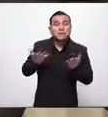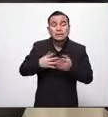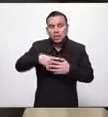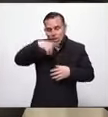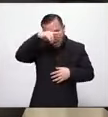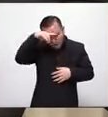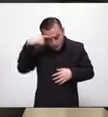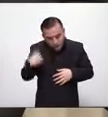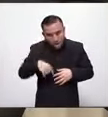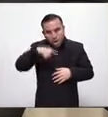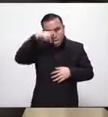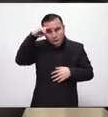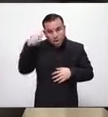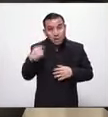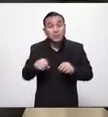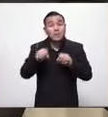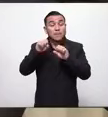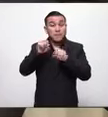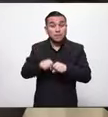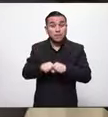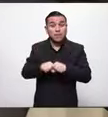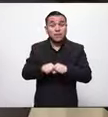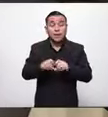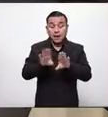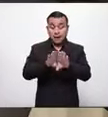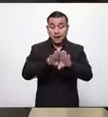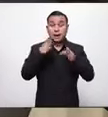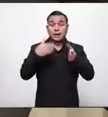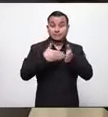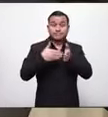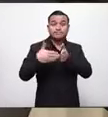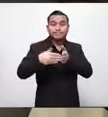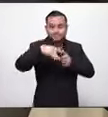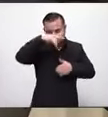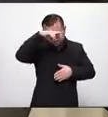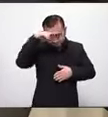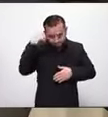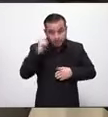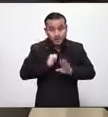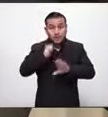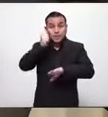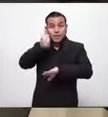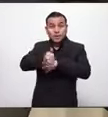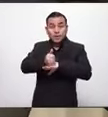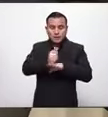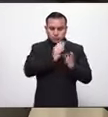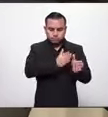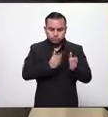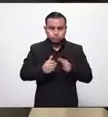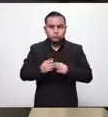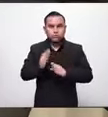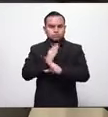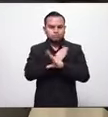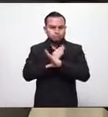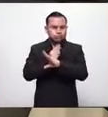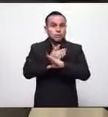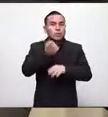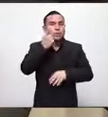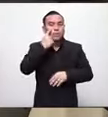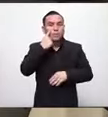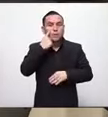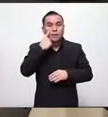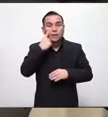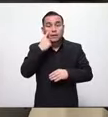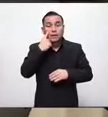para poder tener esa reapertura exitosa se encuentra en la creación de protocolos de bioseguridad tanto para sector público